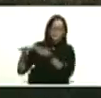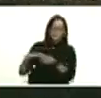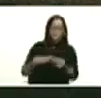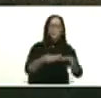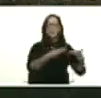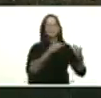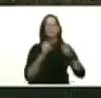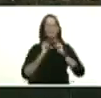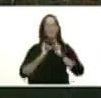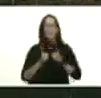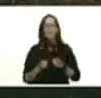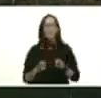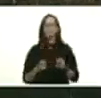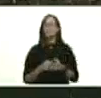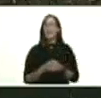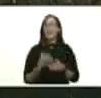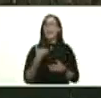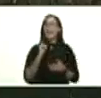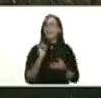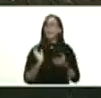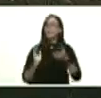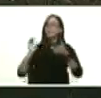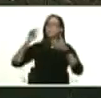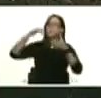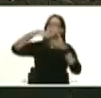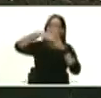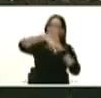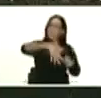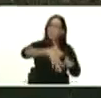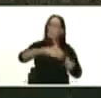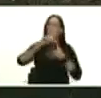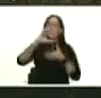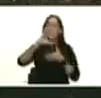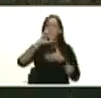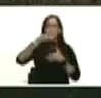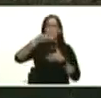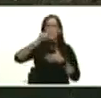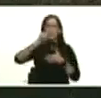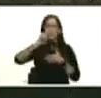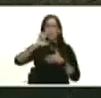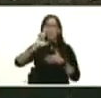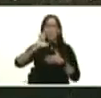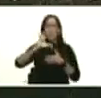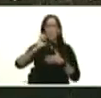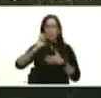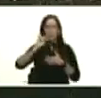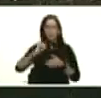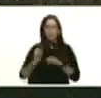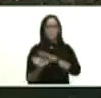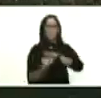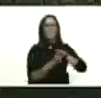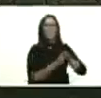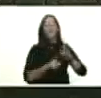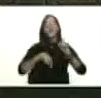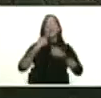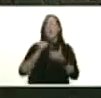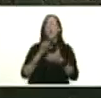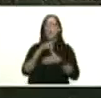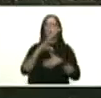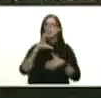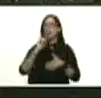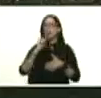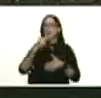esta crisis climática presidente allá hay una quebrada llamada el chorrerón y una quebrada llamada caño amarillo que son